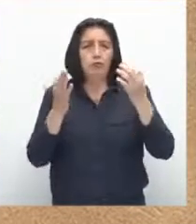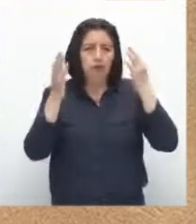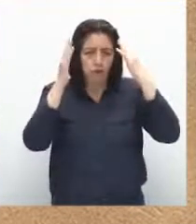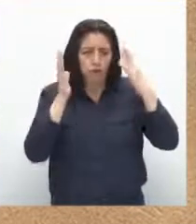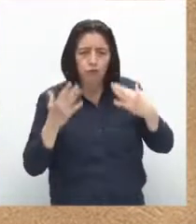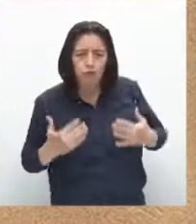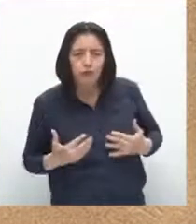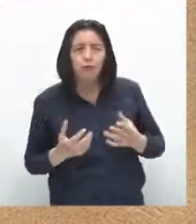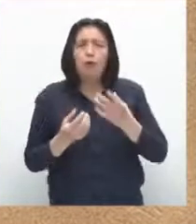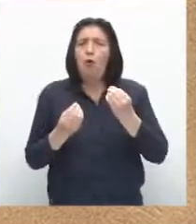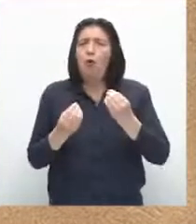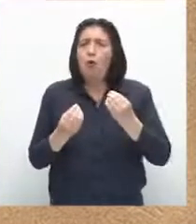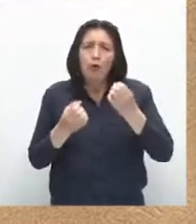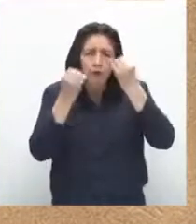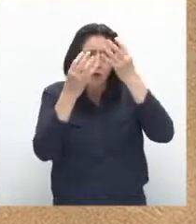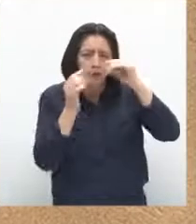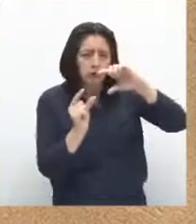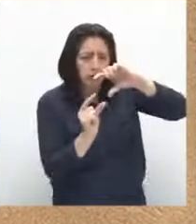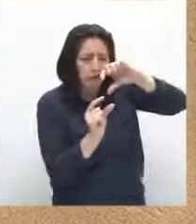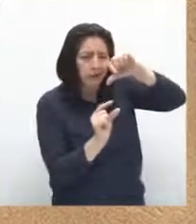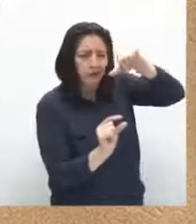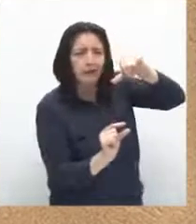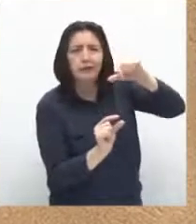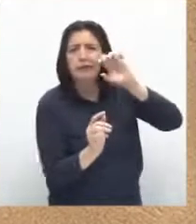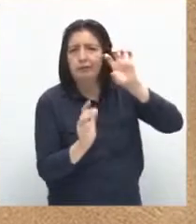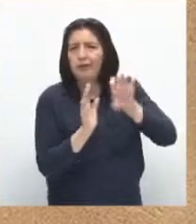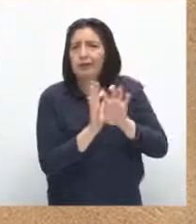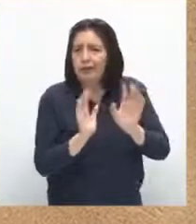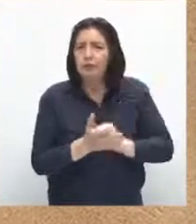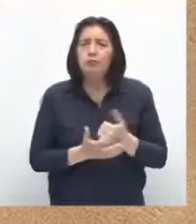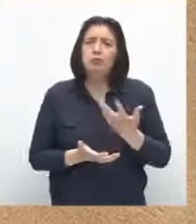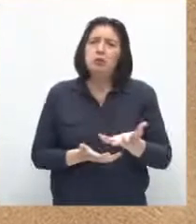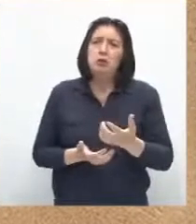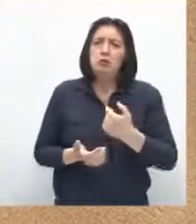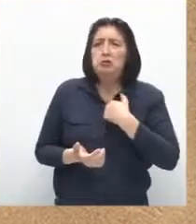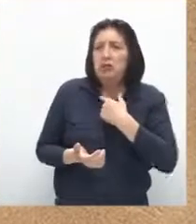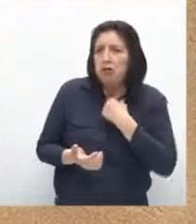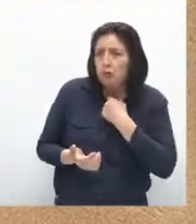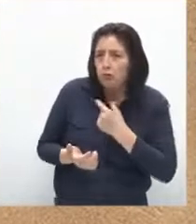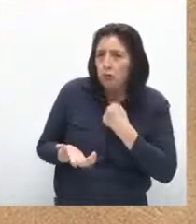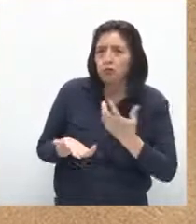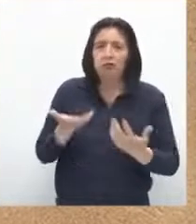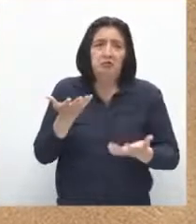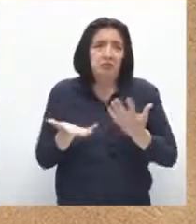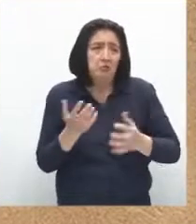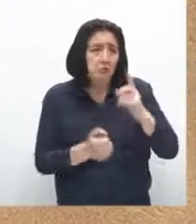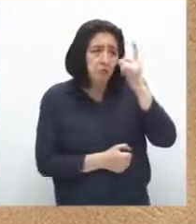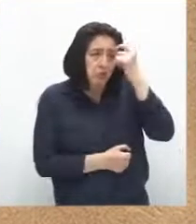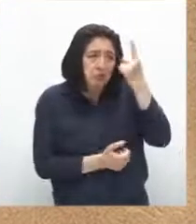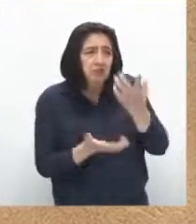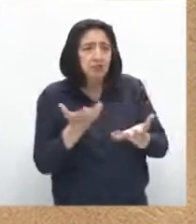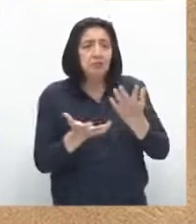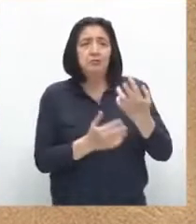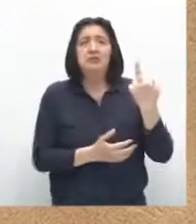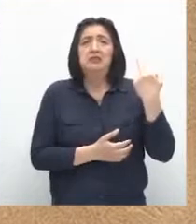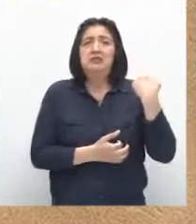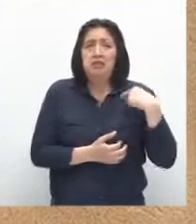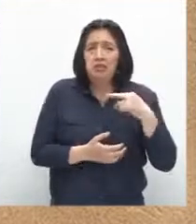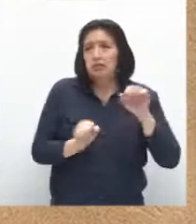información de nuestro físico, como pueden ser datos biométricos o información genética, por ejemplo.